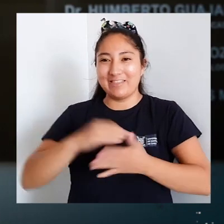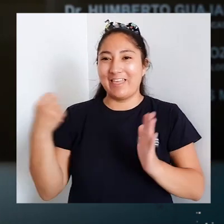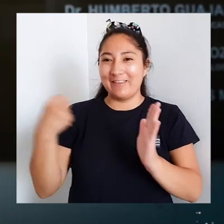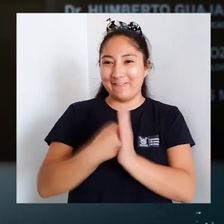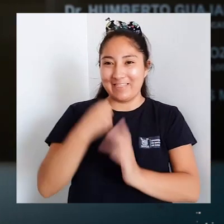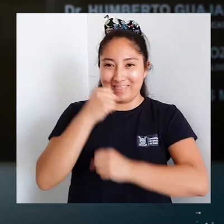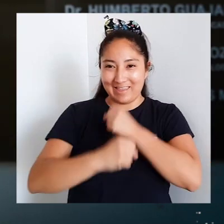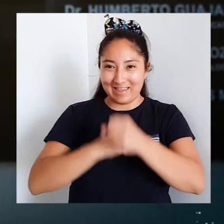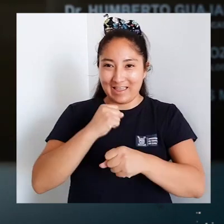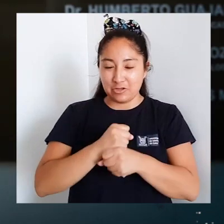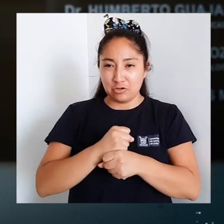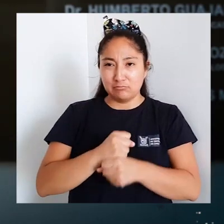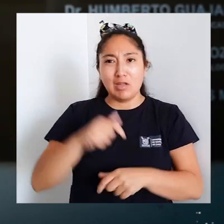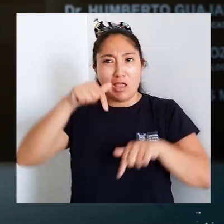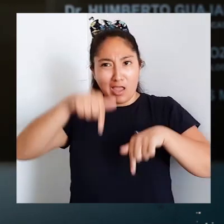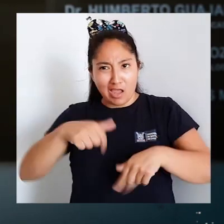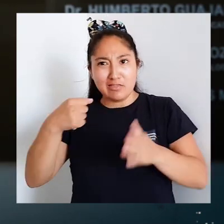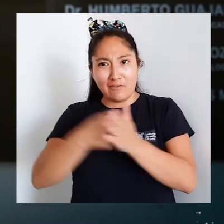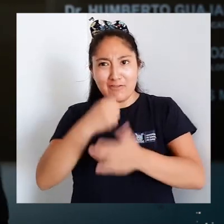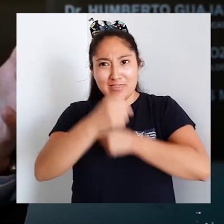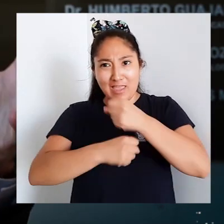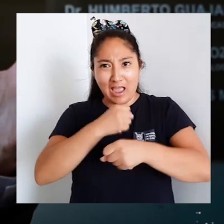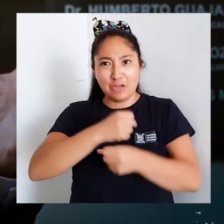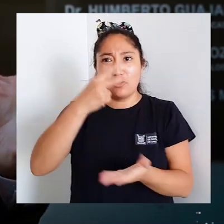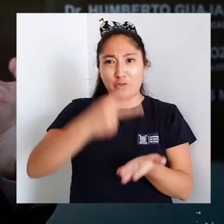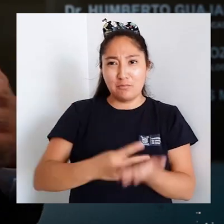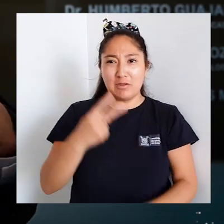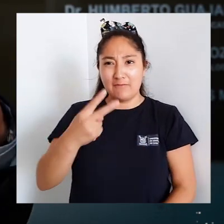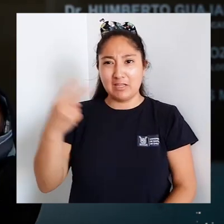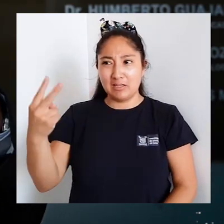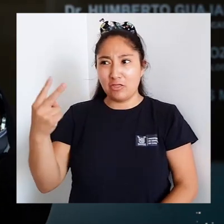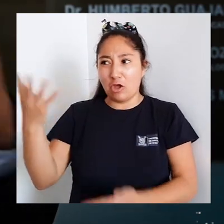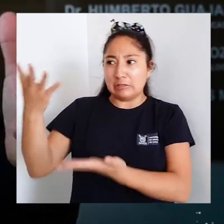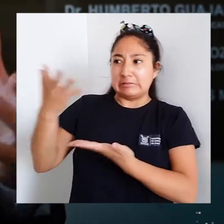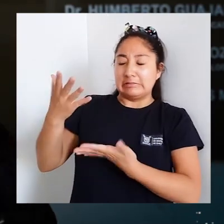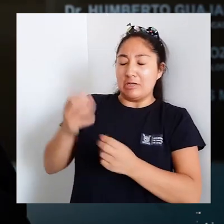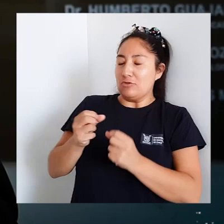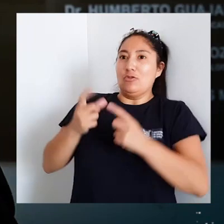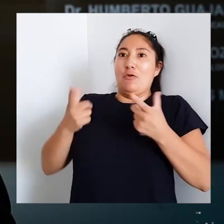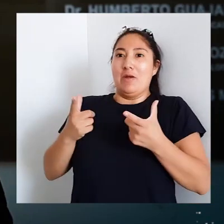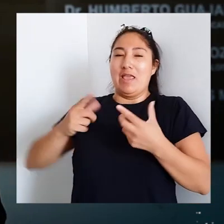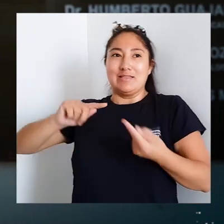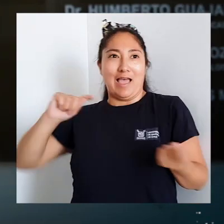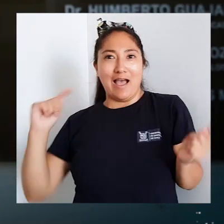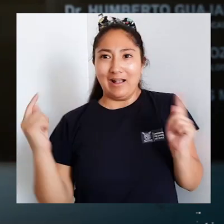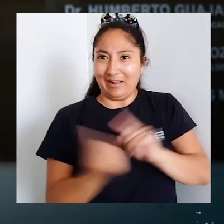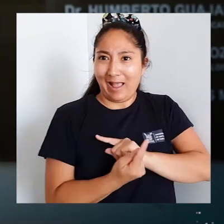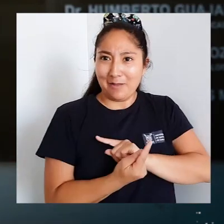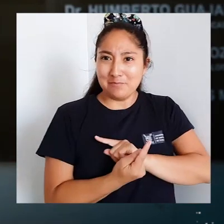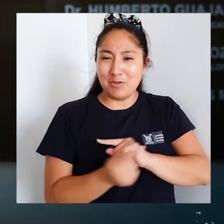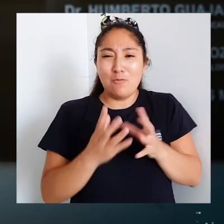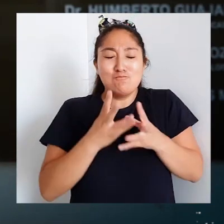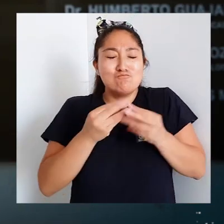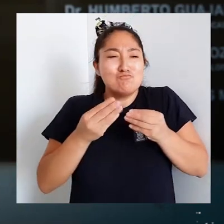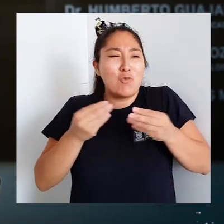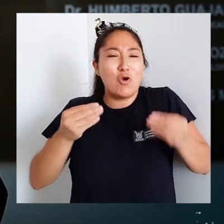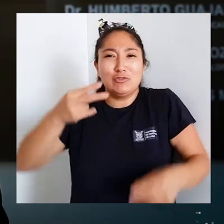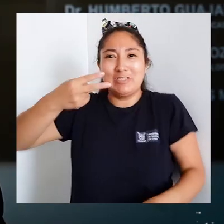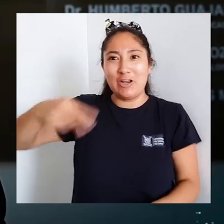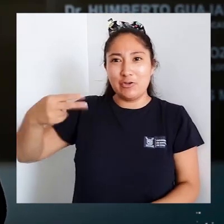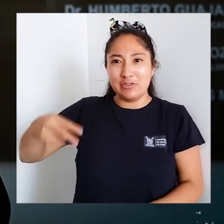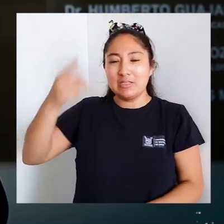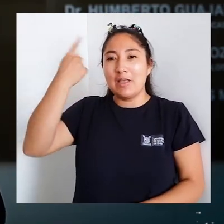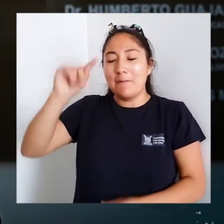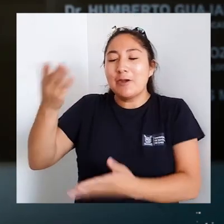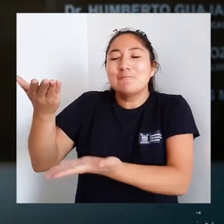fiestas de fin de año. Fin de año 2022 que nos trajo sorpresas, que nos trajo cambios, que nos trajo muchas